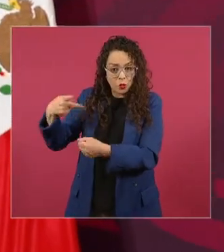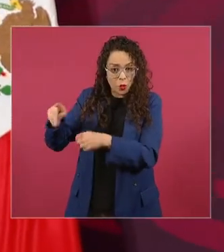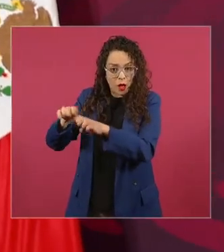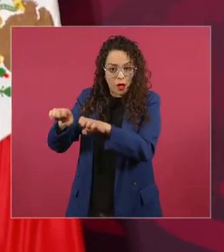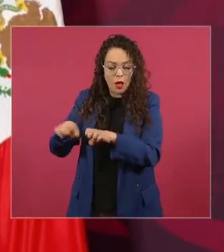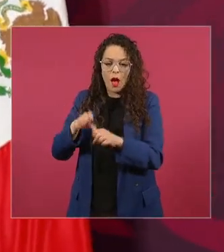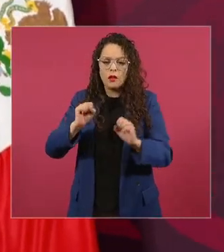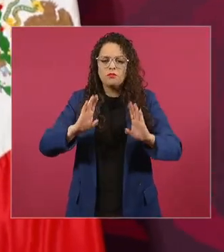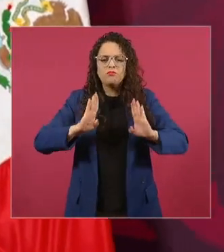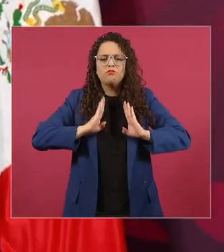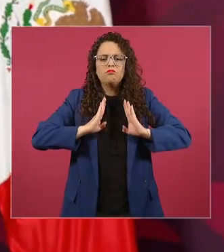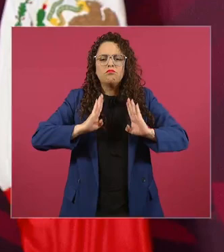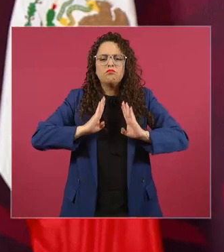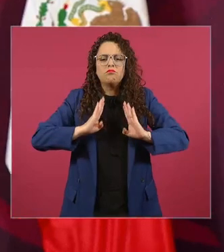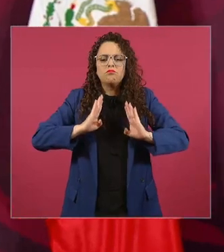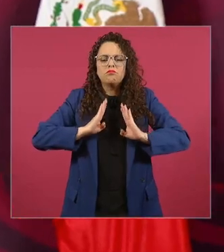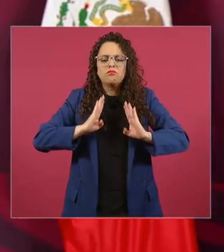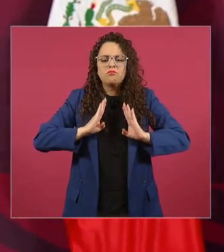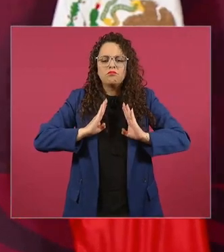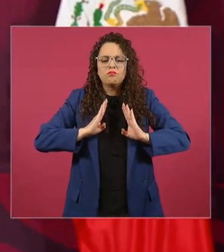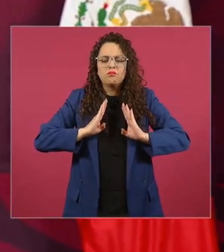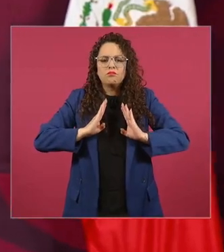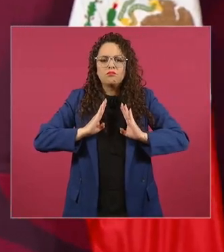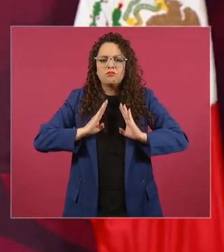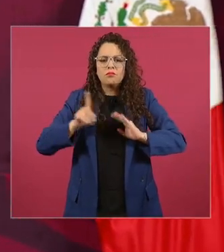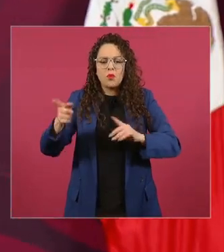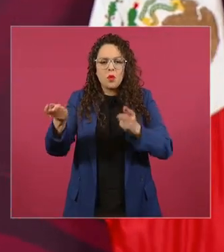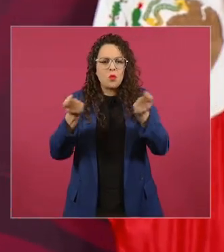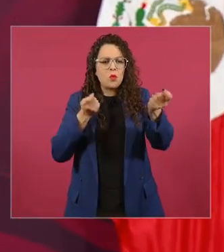un estado 15 20 años